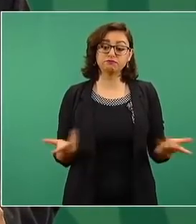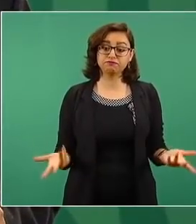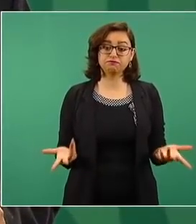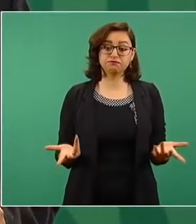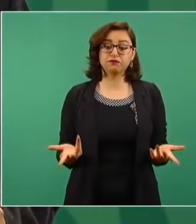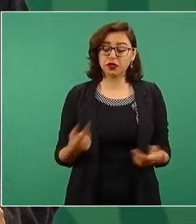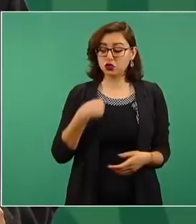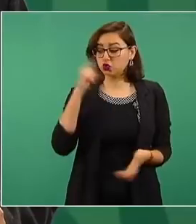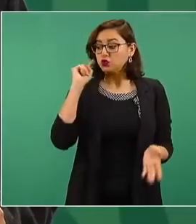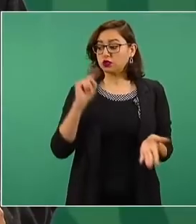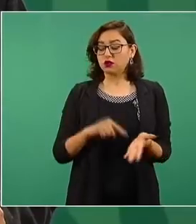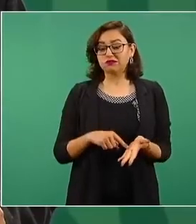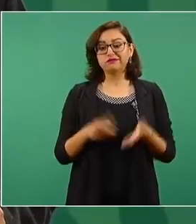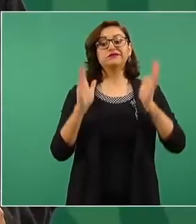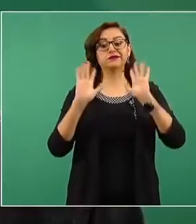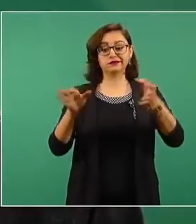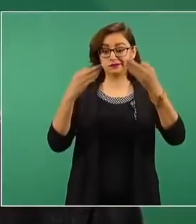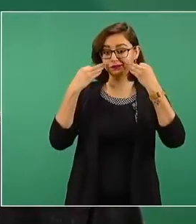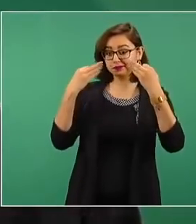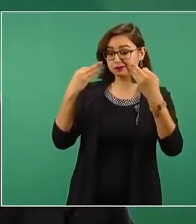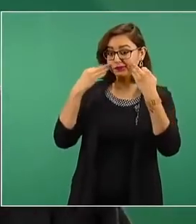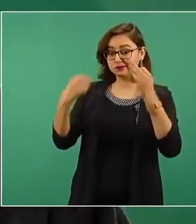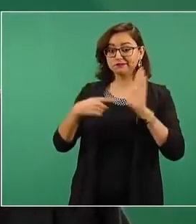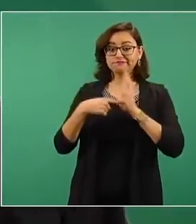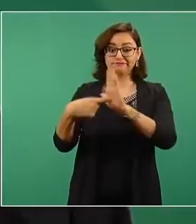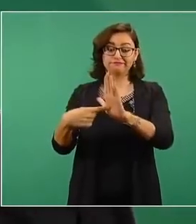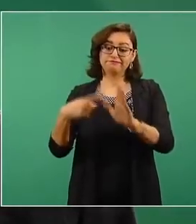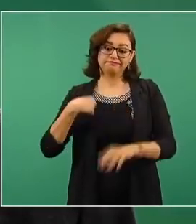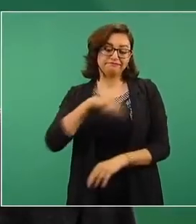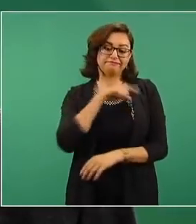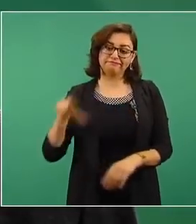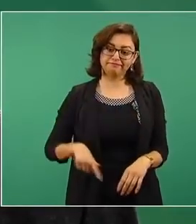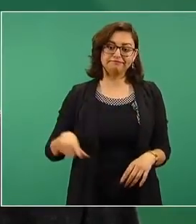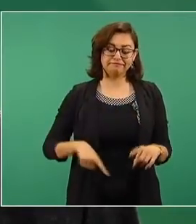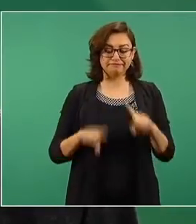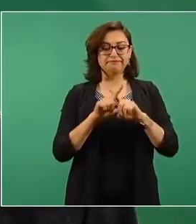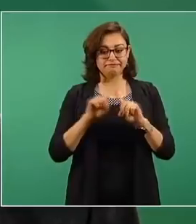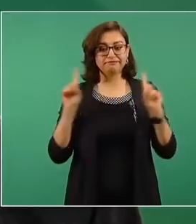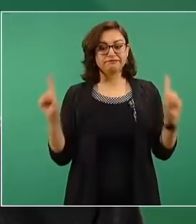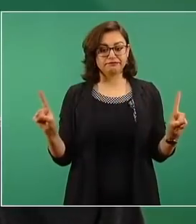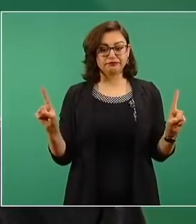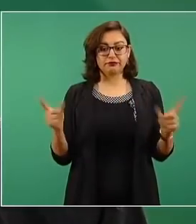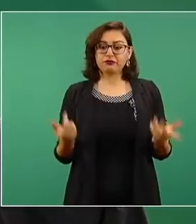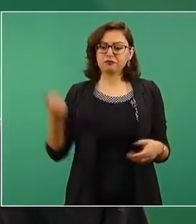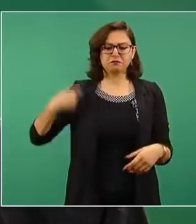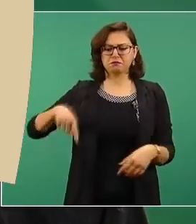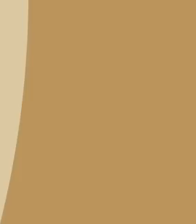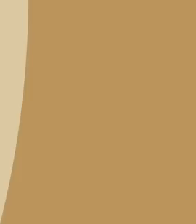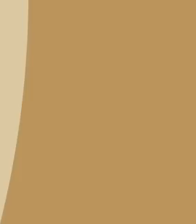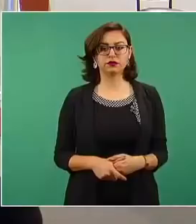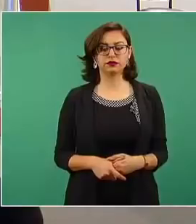que somos distintos, que no somos represores.